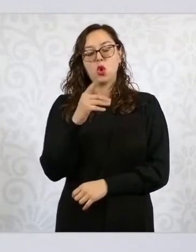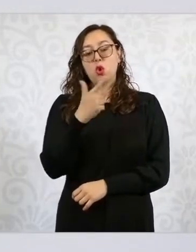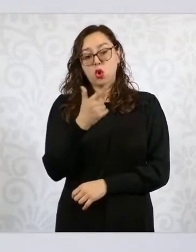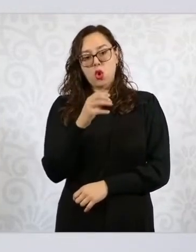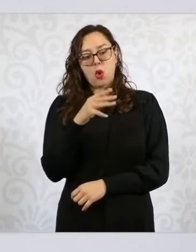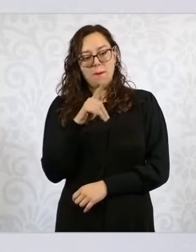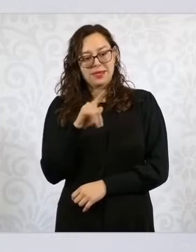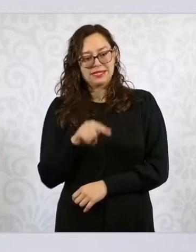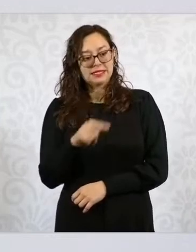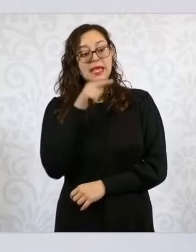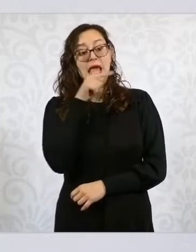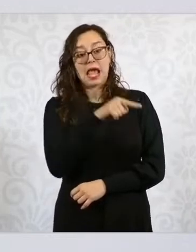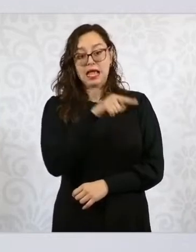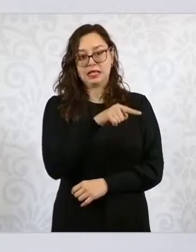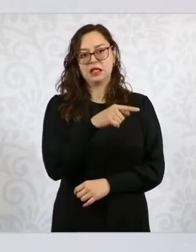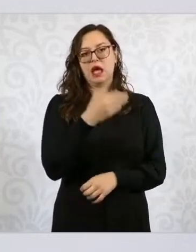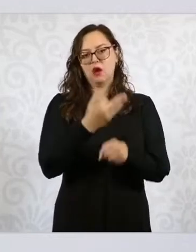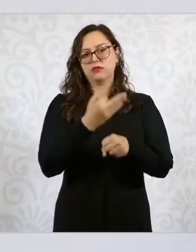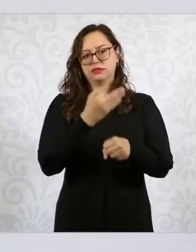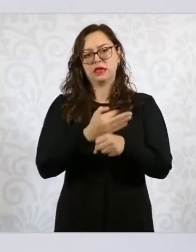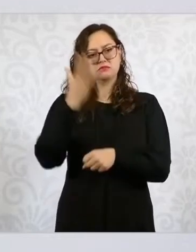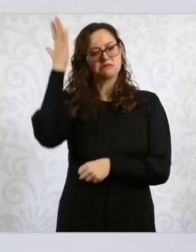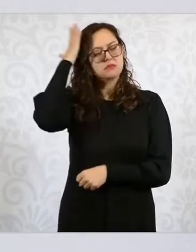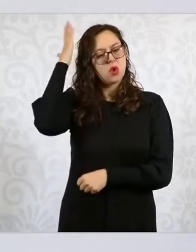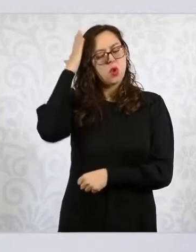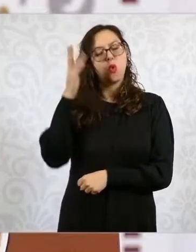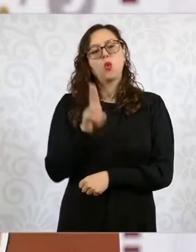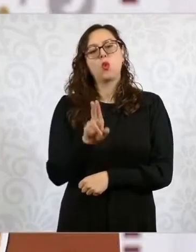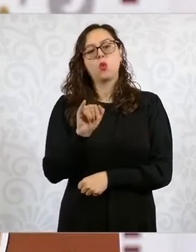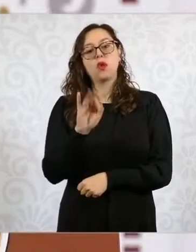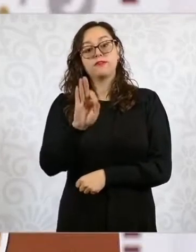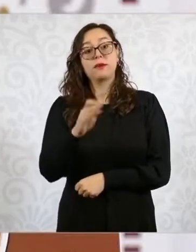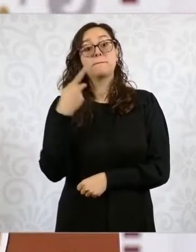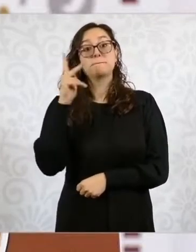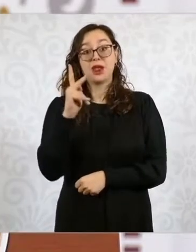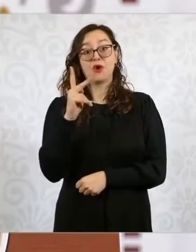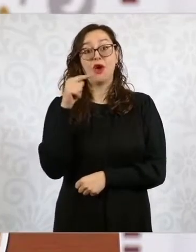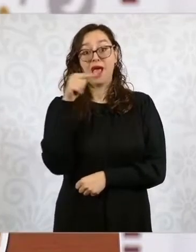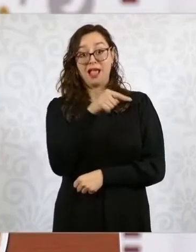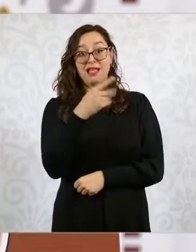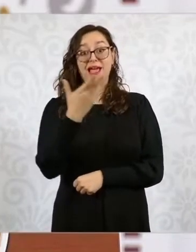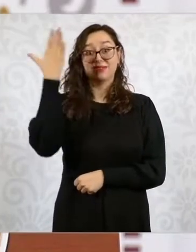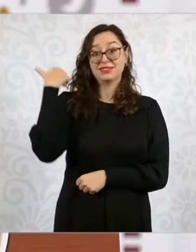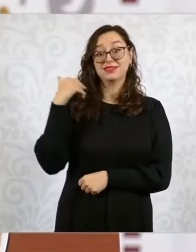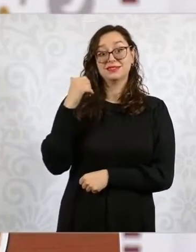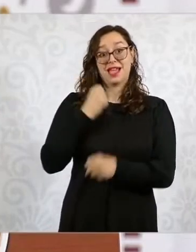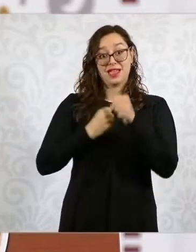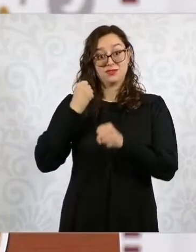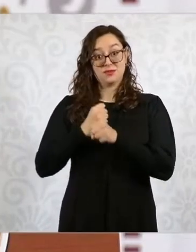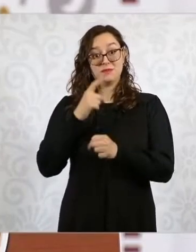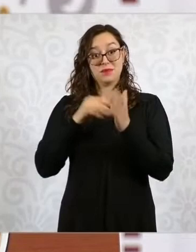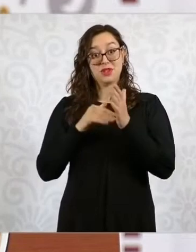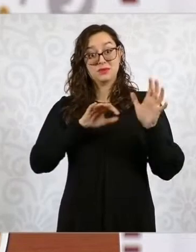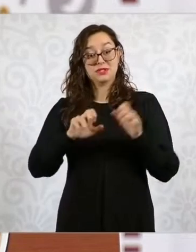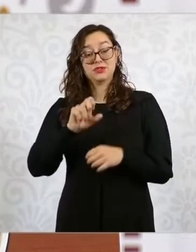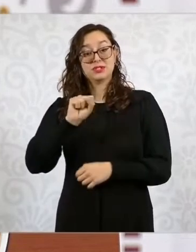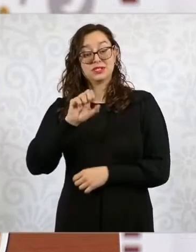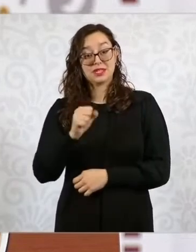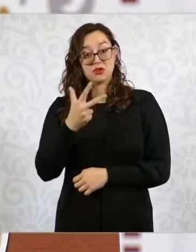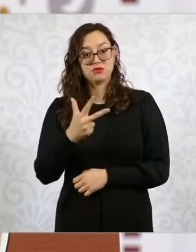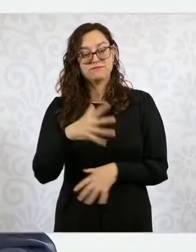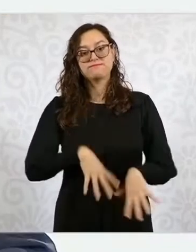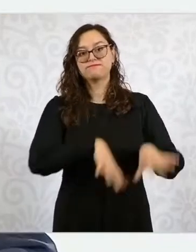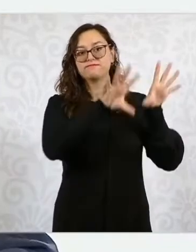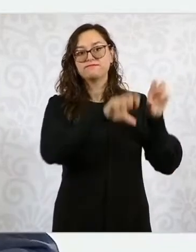acompaña el día de hoy. Entonces, el día de hoy vamos a presentar un video, primero,